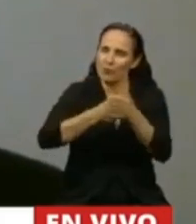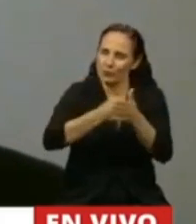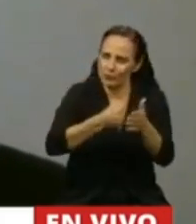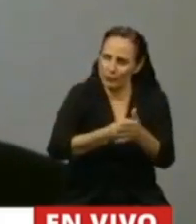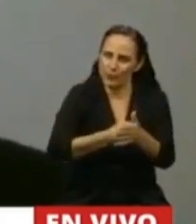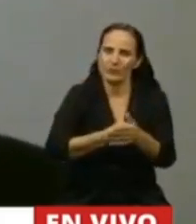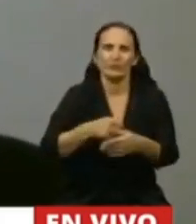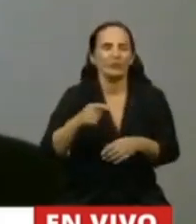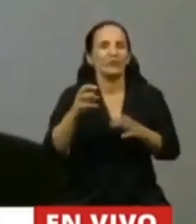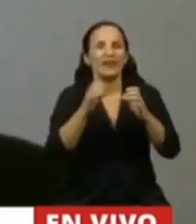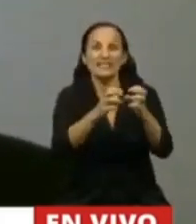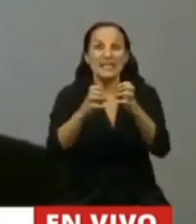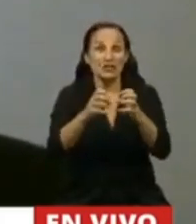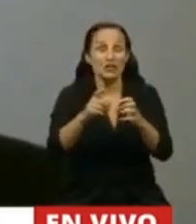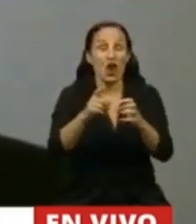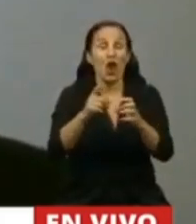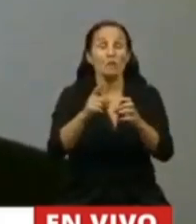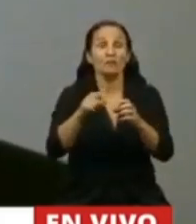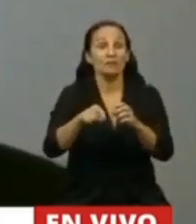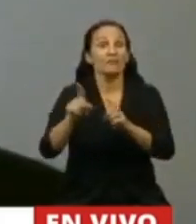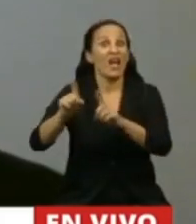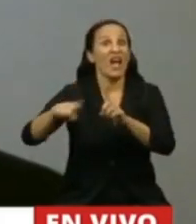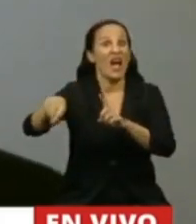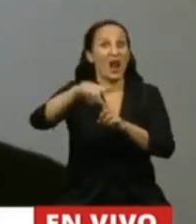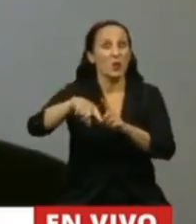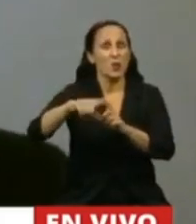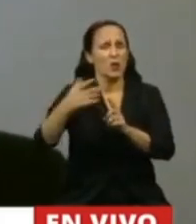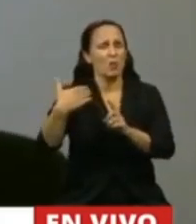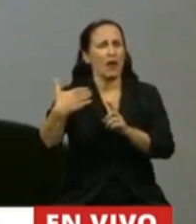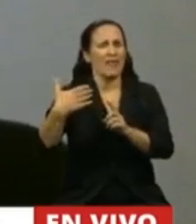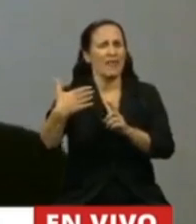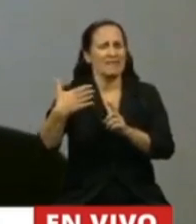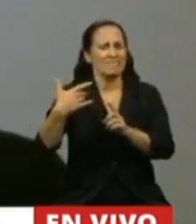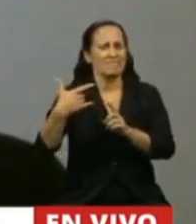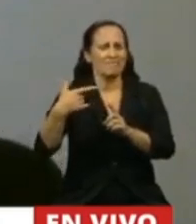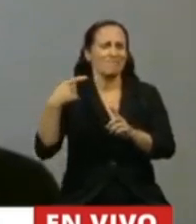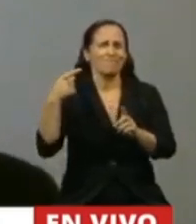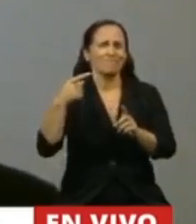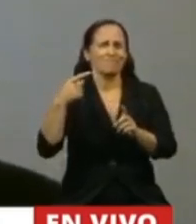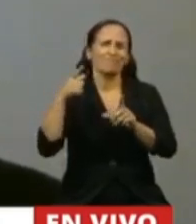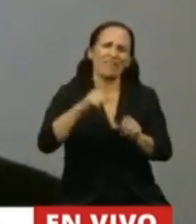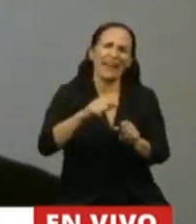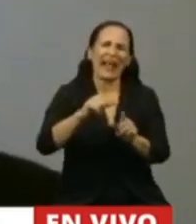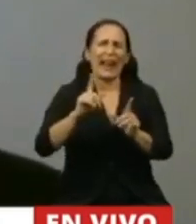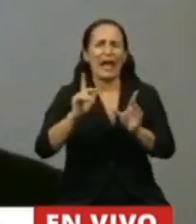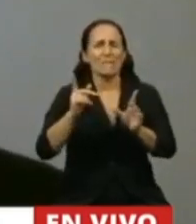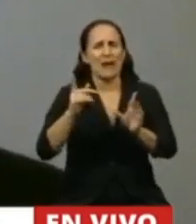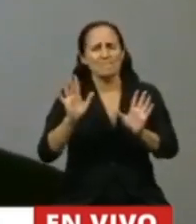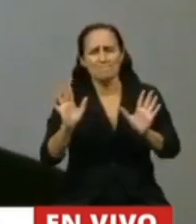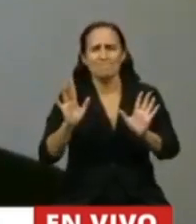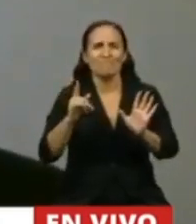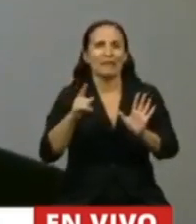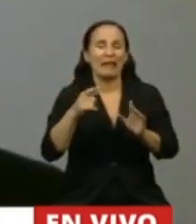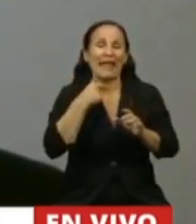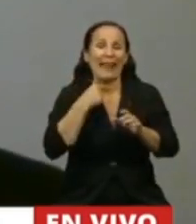que algunos con razón podían reclamarla y muchos queríamos que así fuera y llegara más